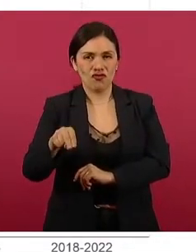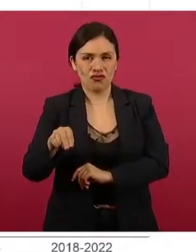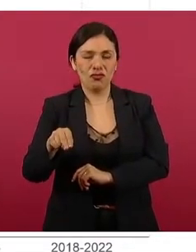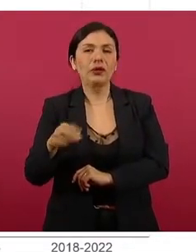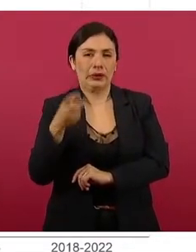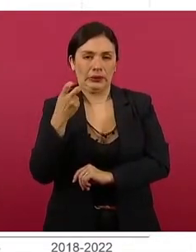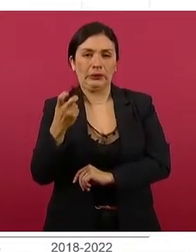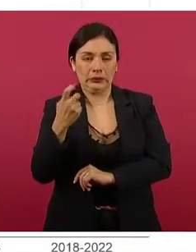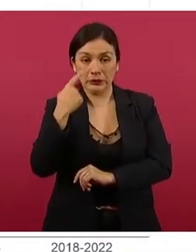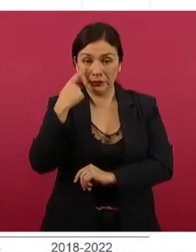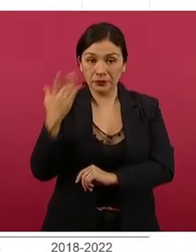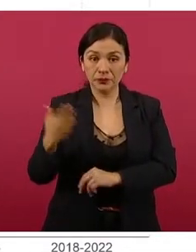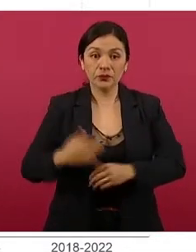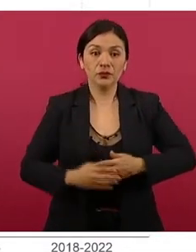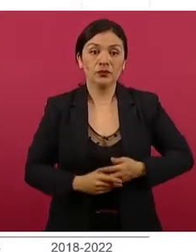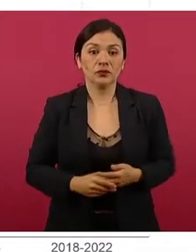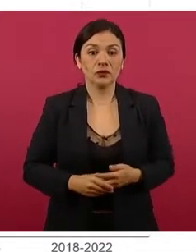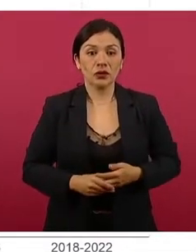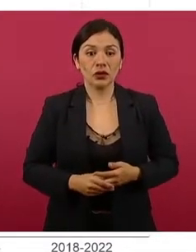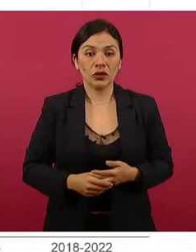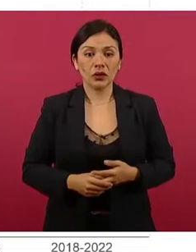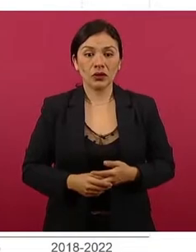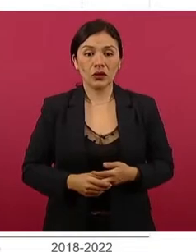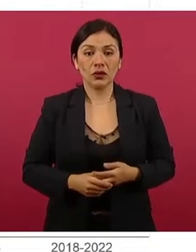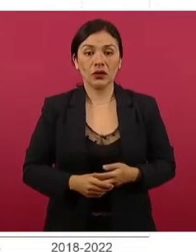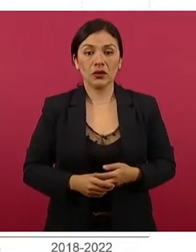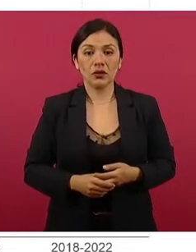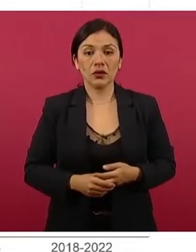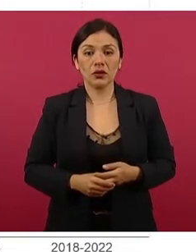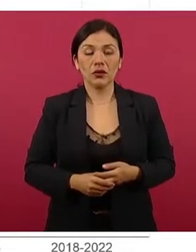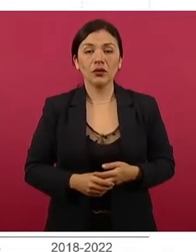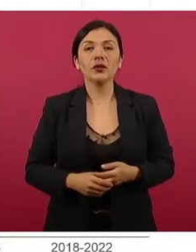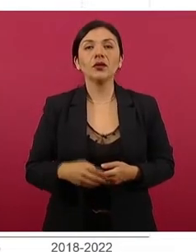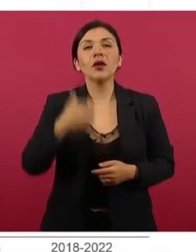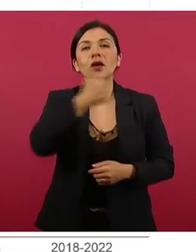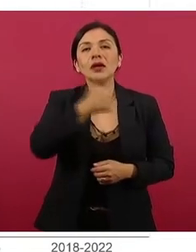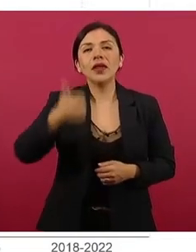por sexenio.